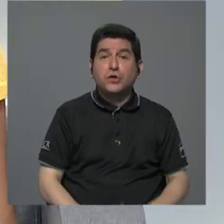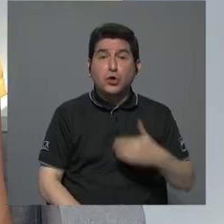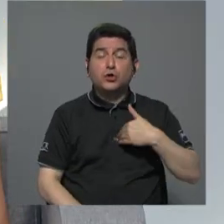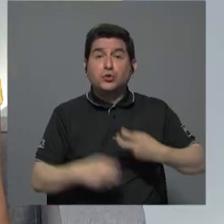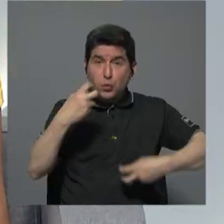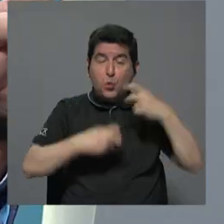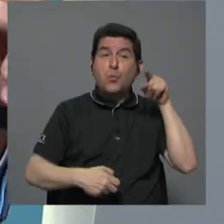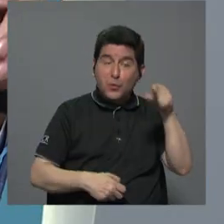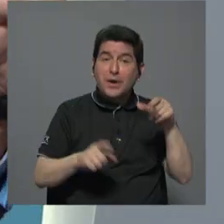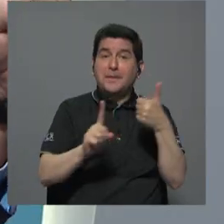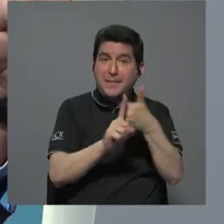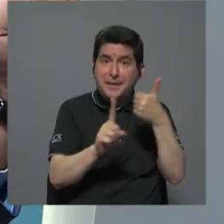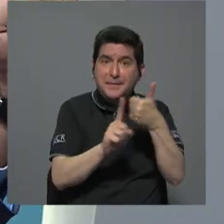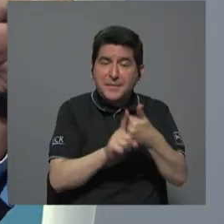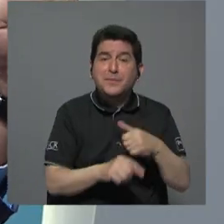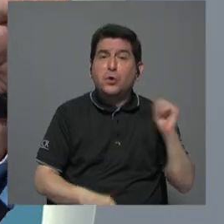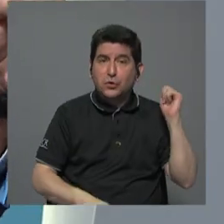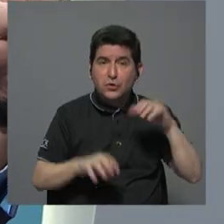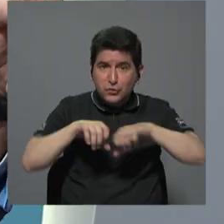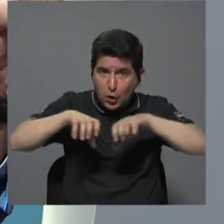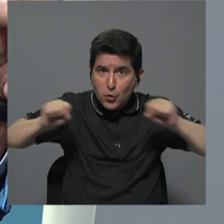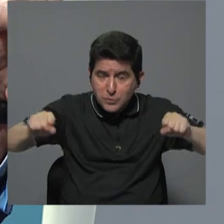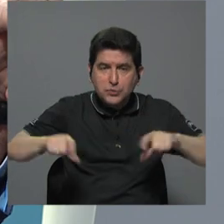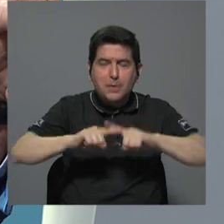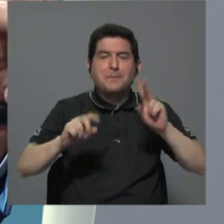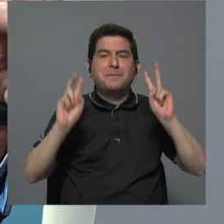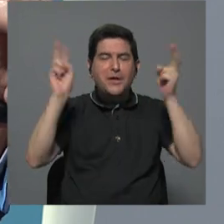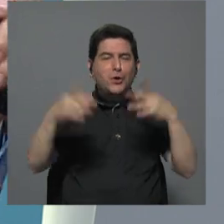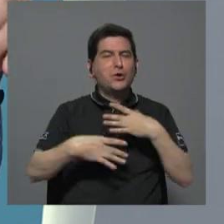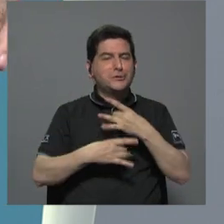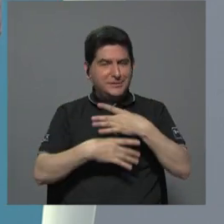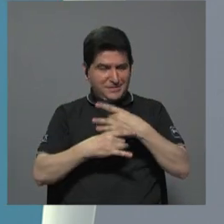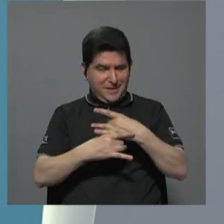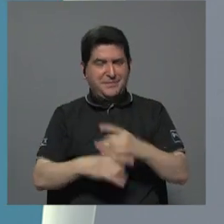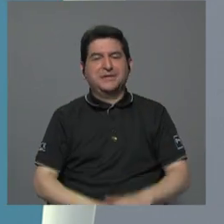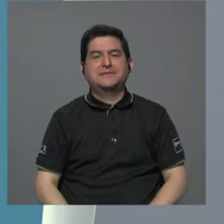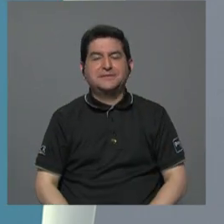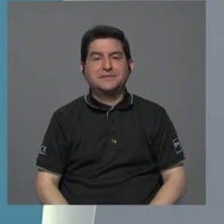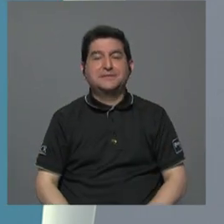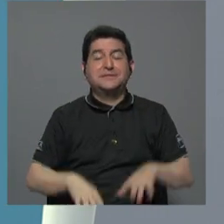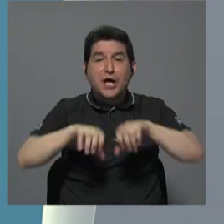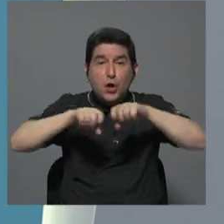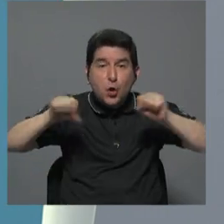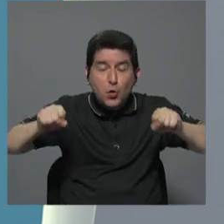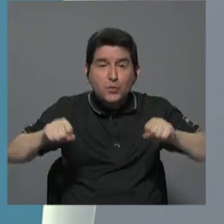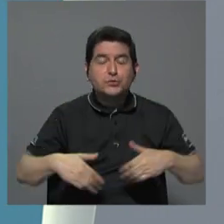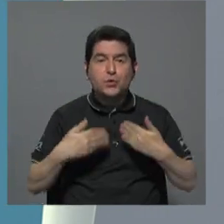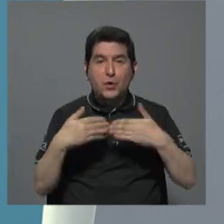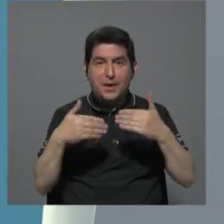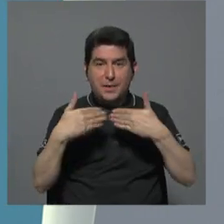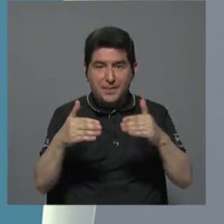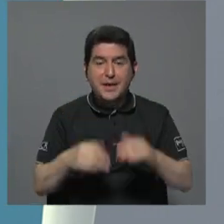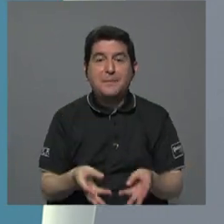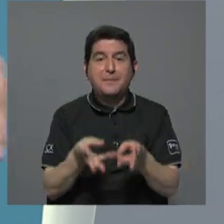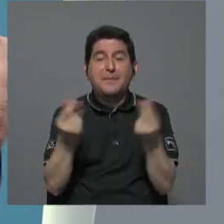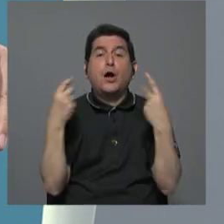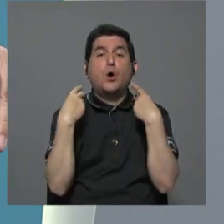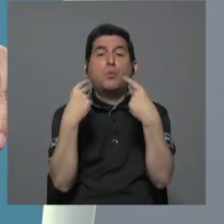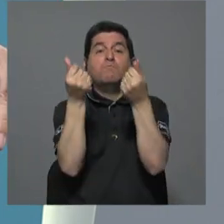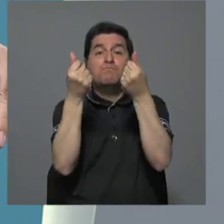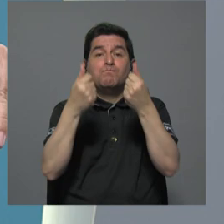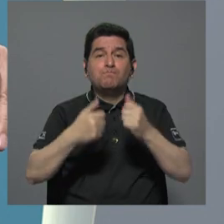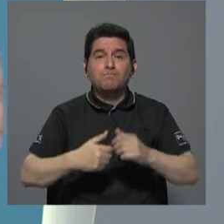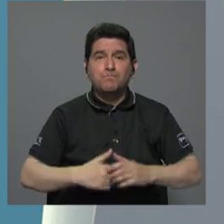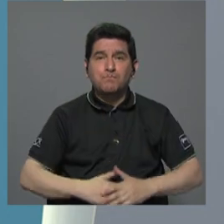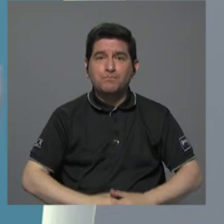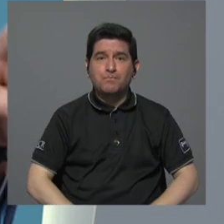un escándalo. Claro. Por corrupción. Vea los temas. Qué interesante. Los temas de corrupción en Panamá se resolvieron rapidísimo